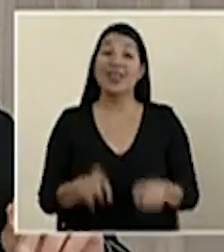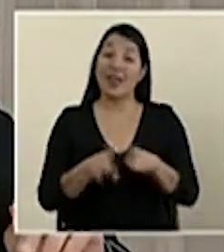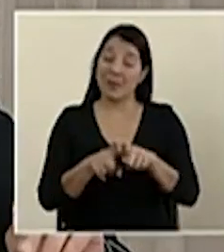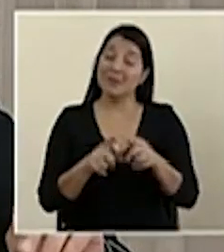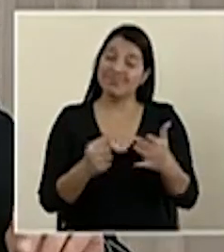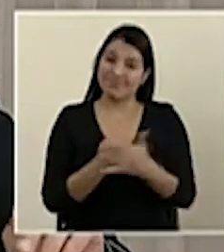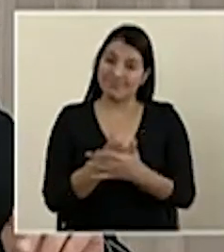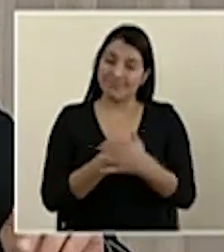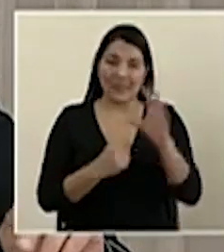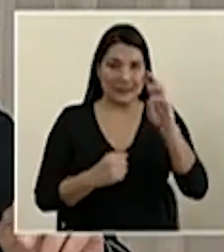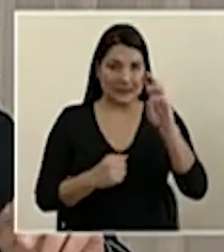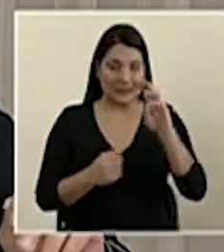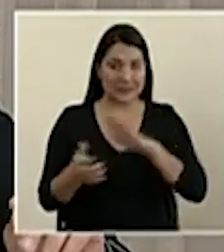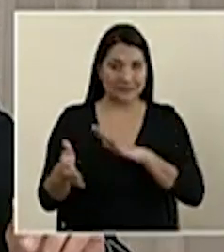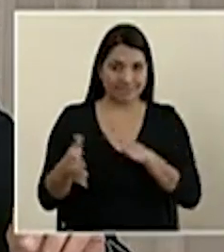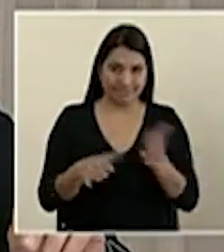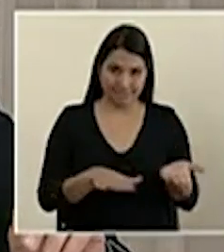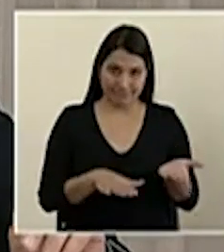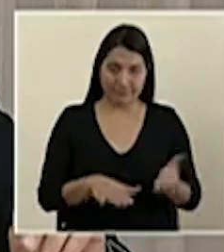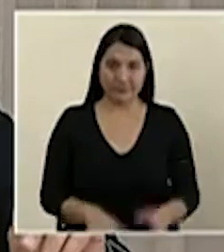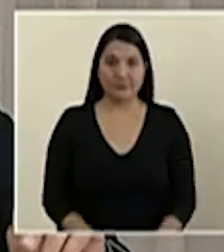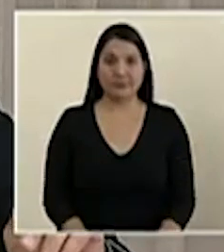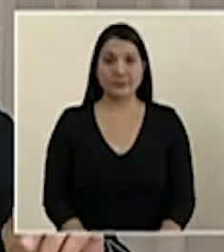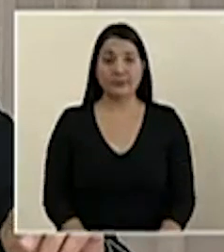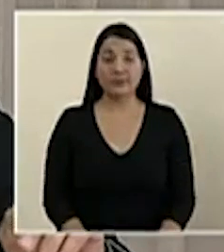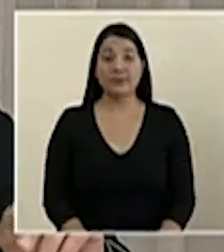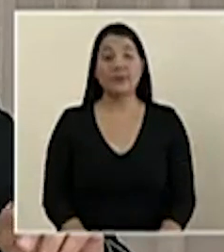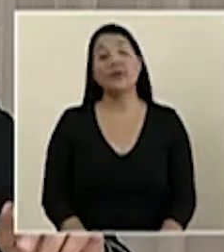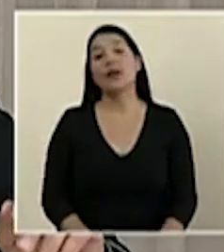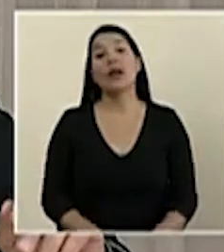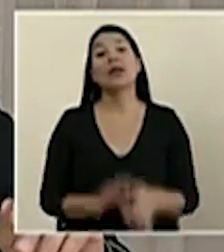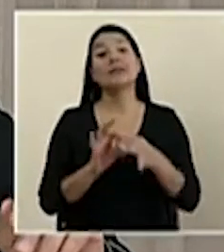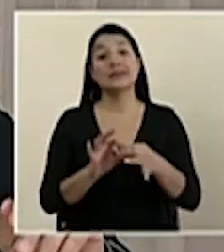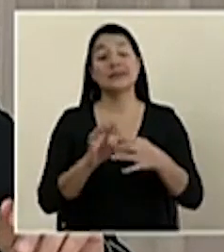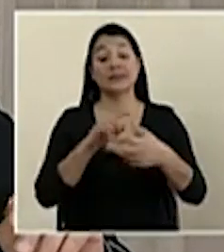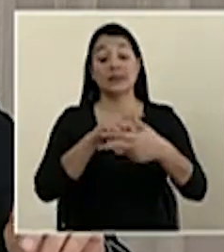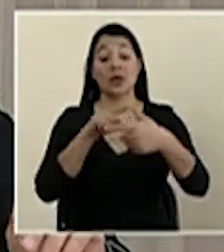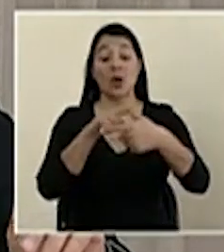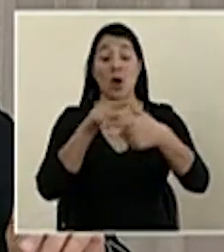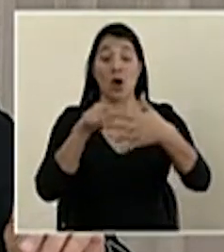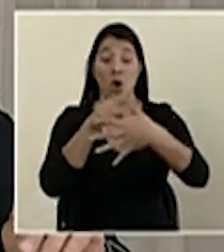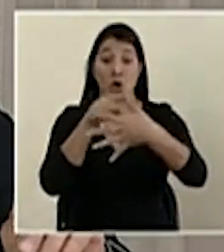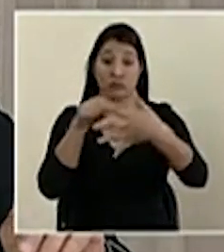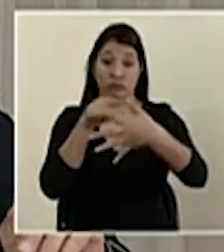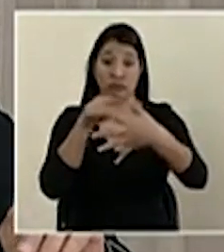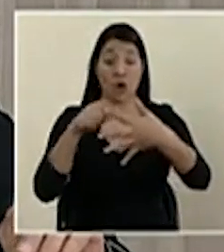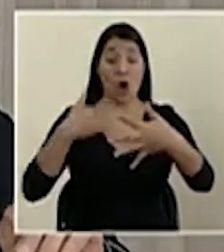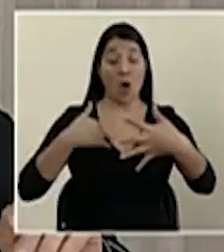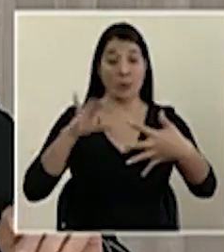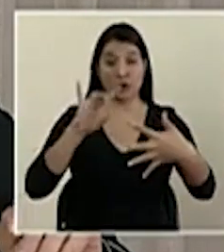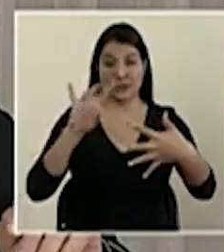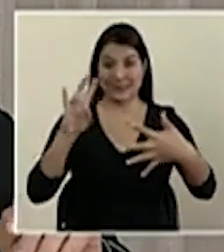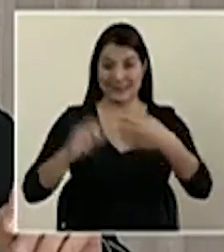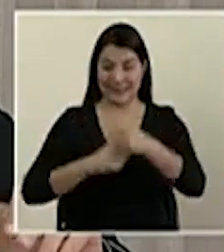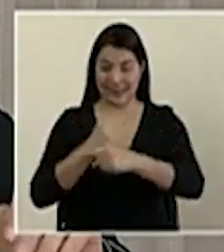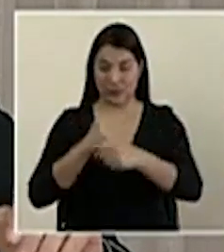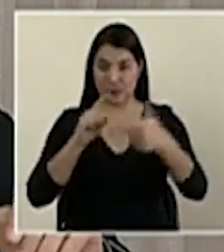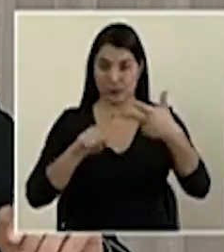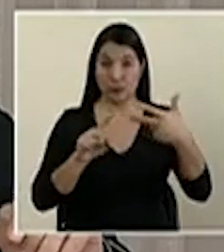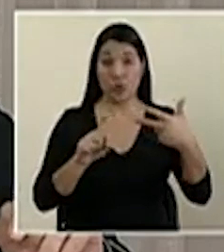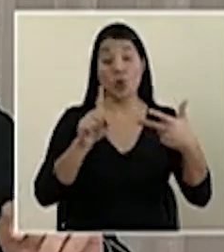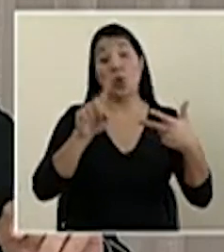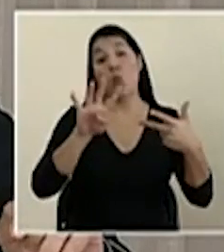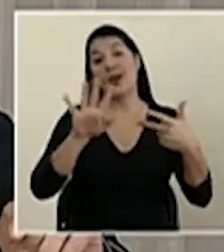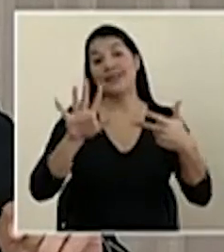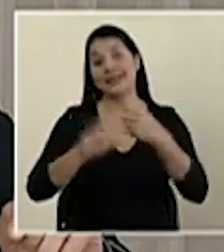lamentablemente, 6 fallecimientos. Corresponden con dos hombres de 87 años, un hombre de